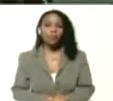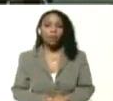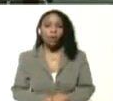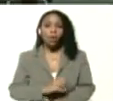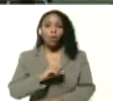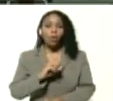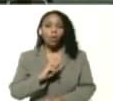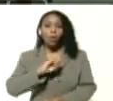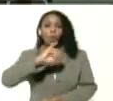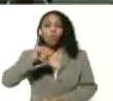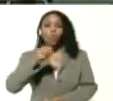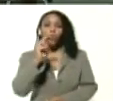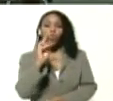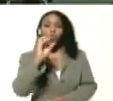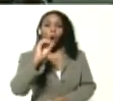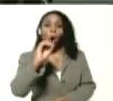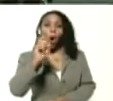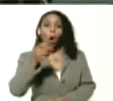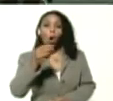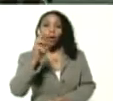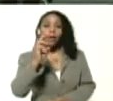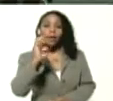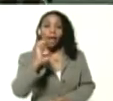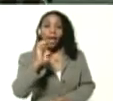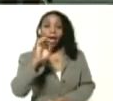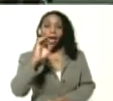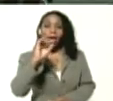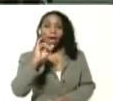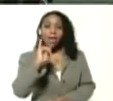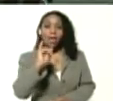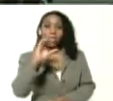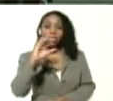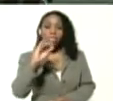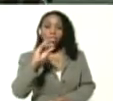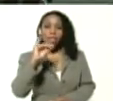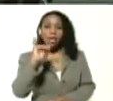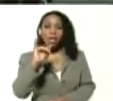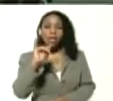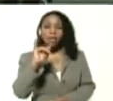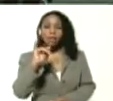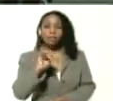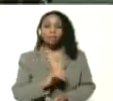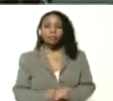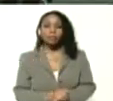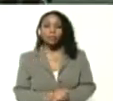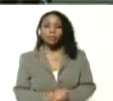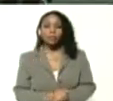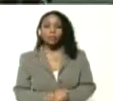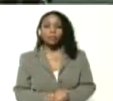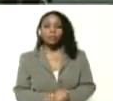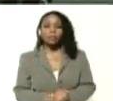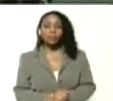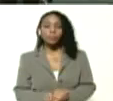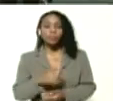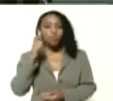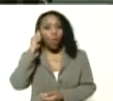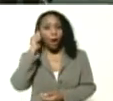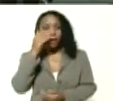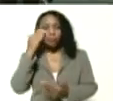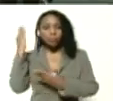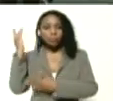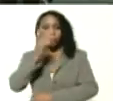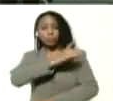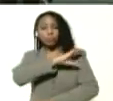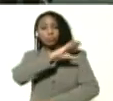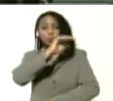Jou Gredin, Jou Gredin o Jou Gredin, Cerero, nuestra